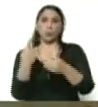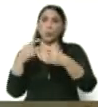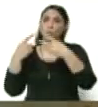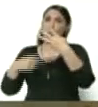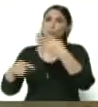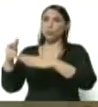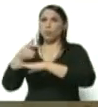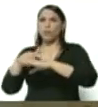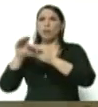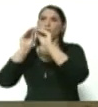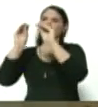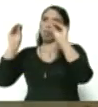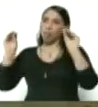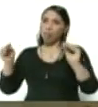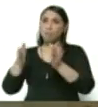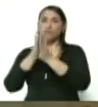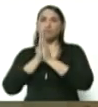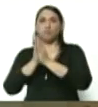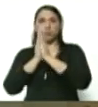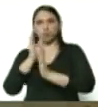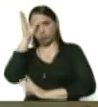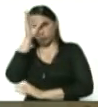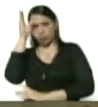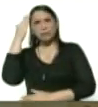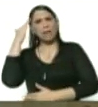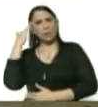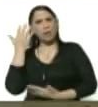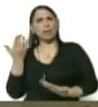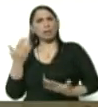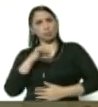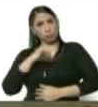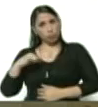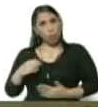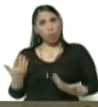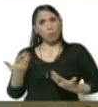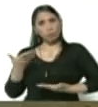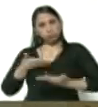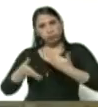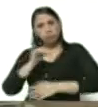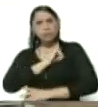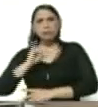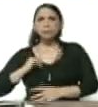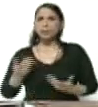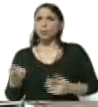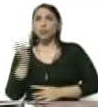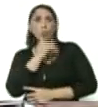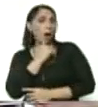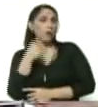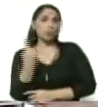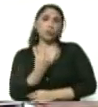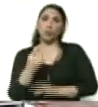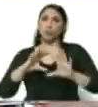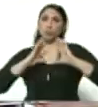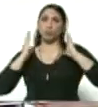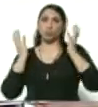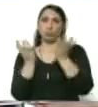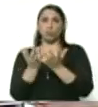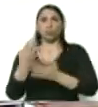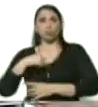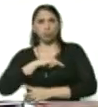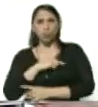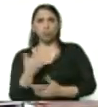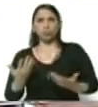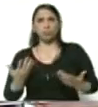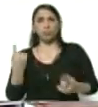gobiernos, mucha conciencia. Saber que somos interdependientes, que no estamos solos en el mundo. Eso es algo que